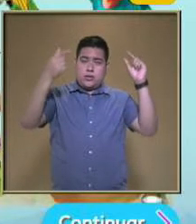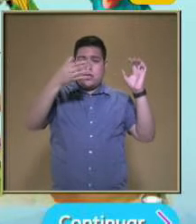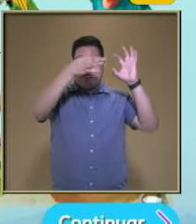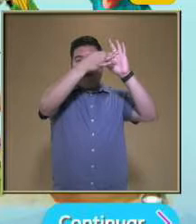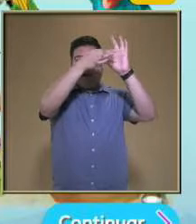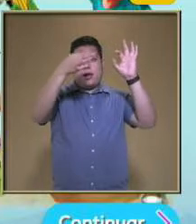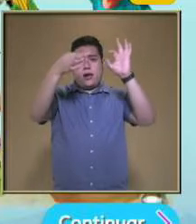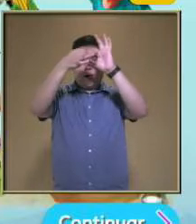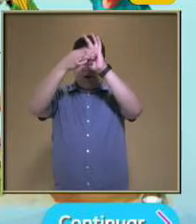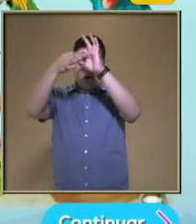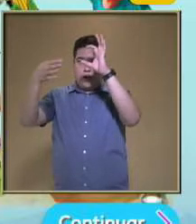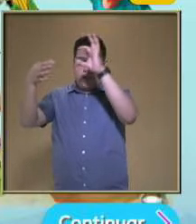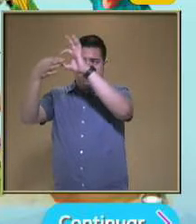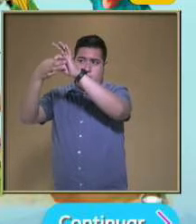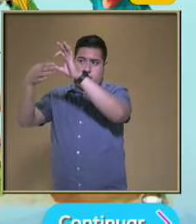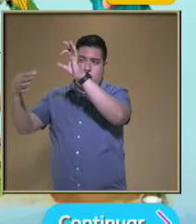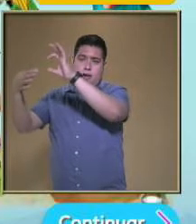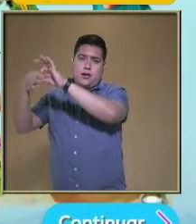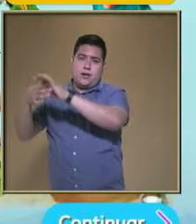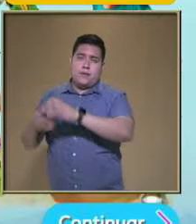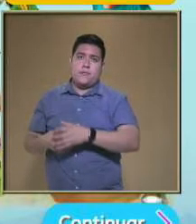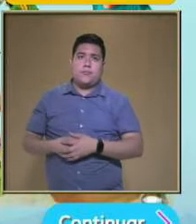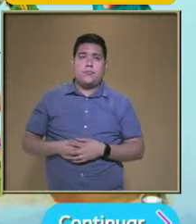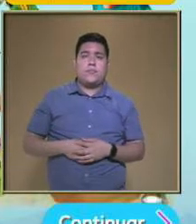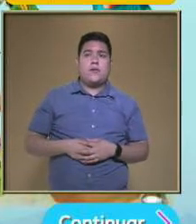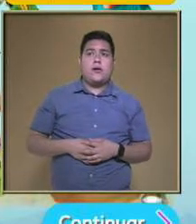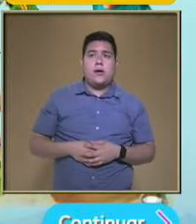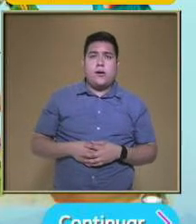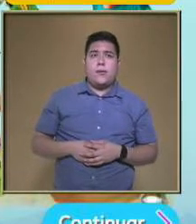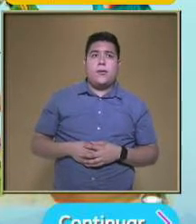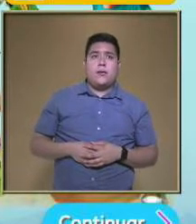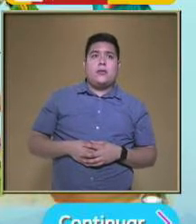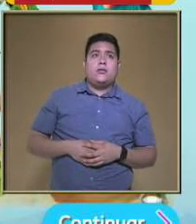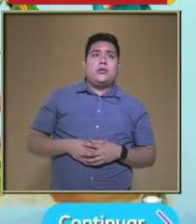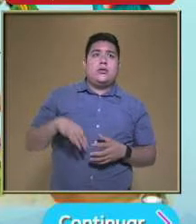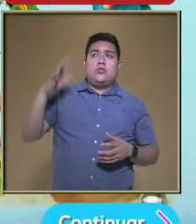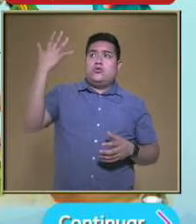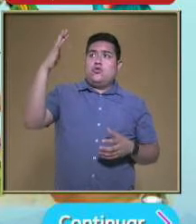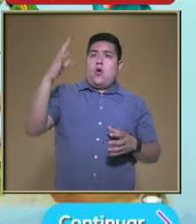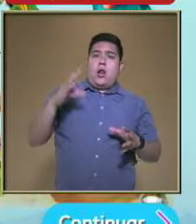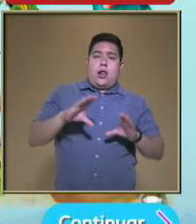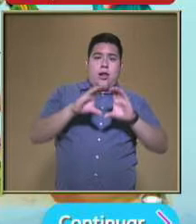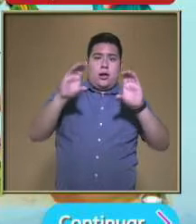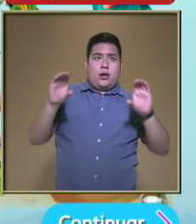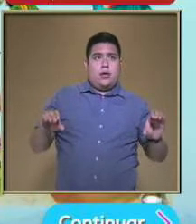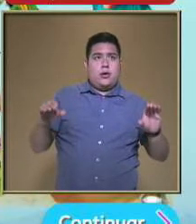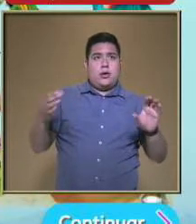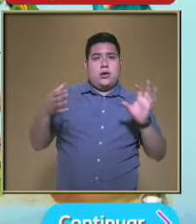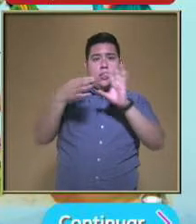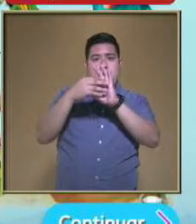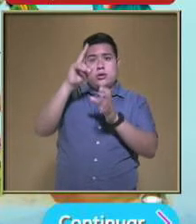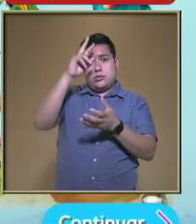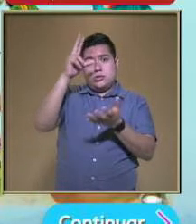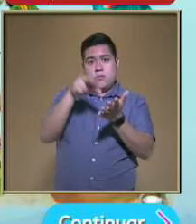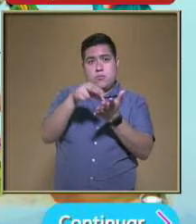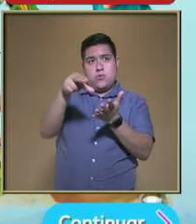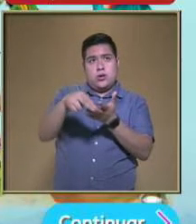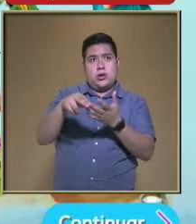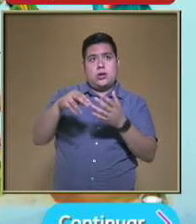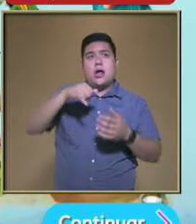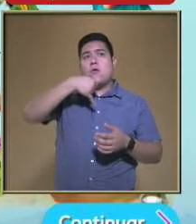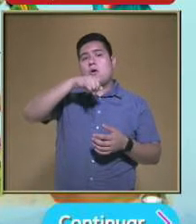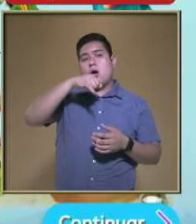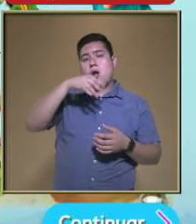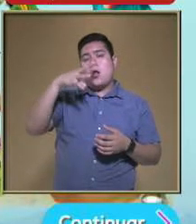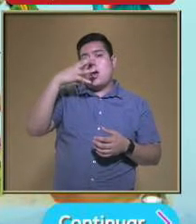Y el flujo de nutrientes A través De este sistema A sol A la calabaza Al chapulín Al guajolote Al zorro